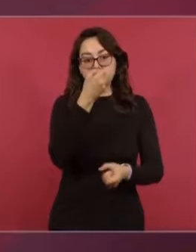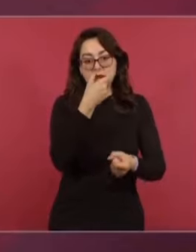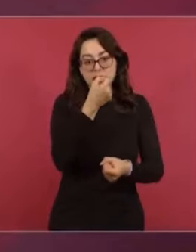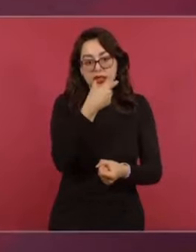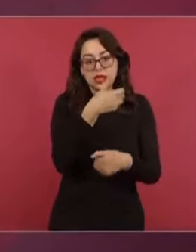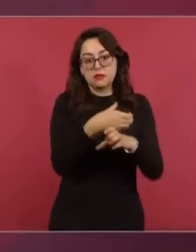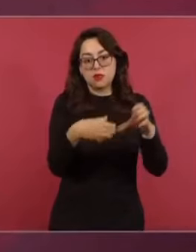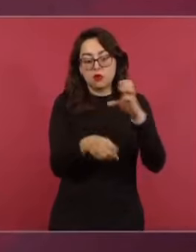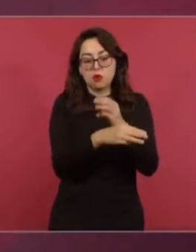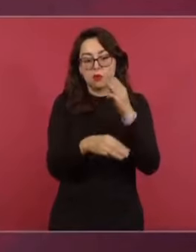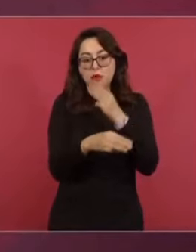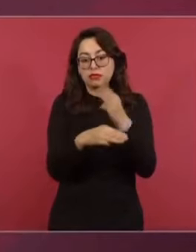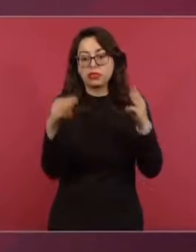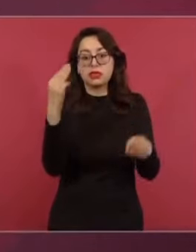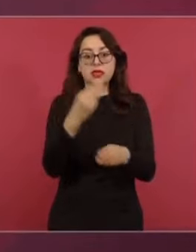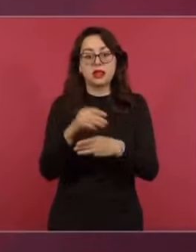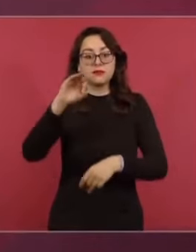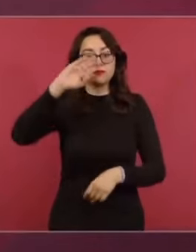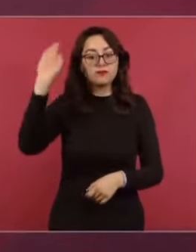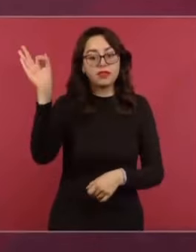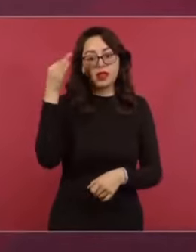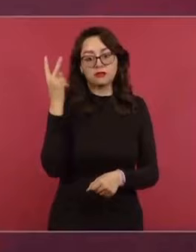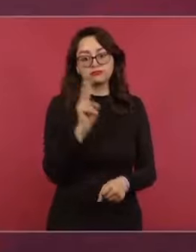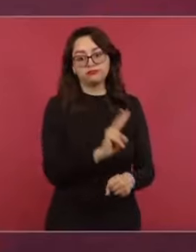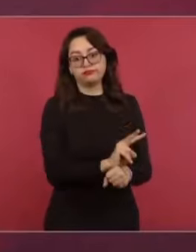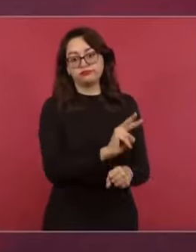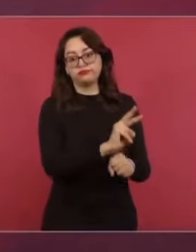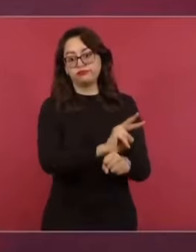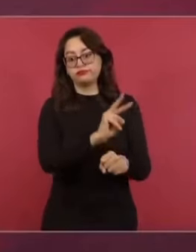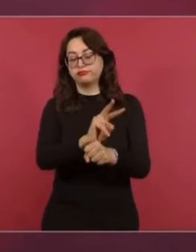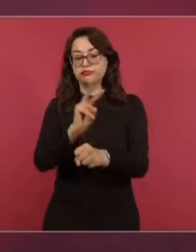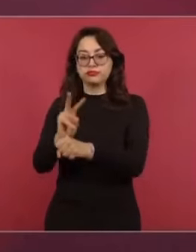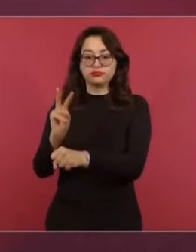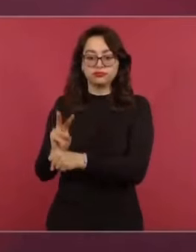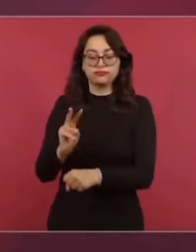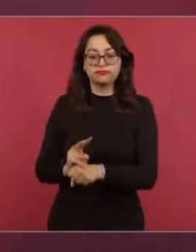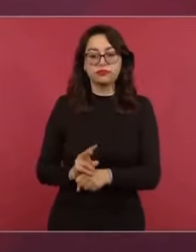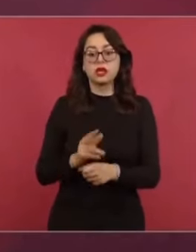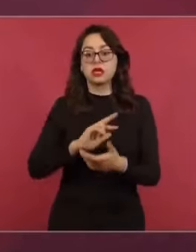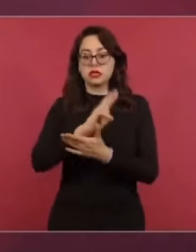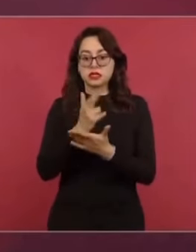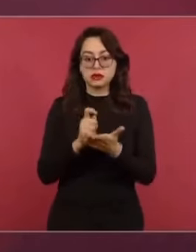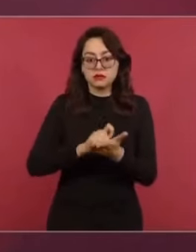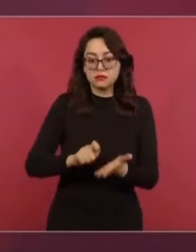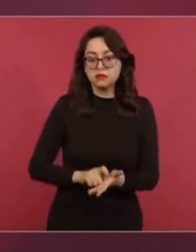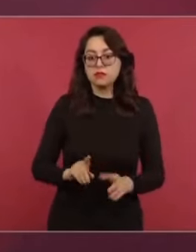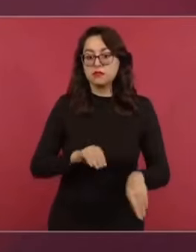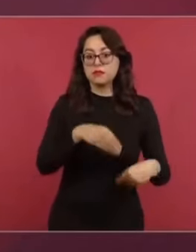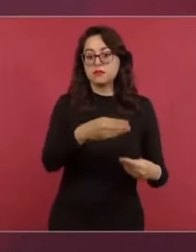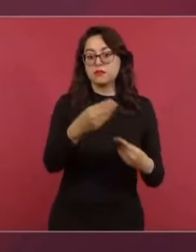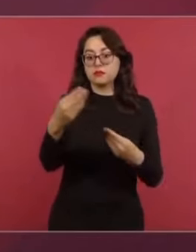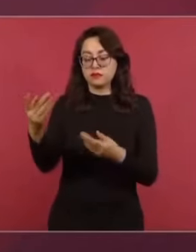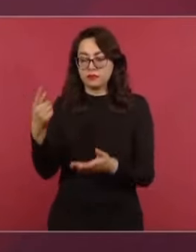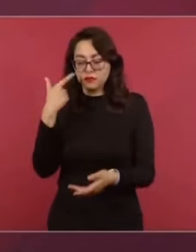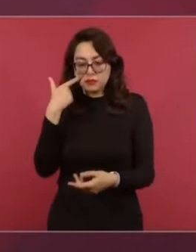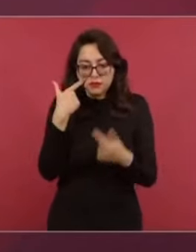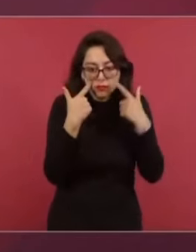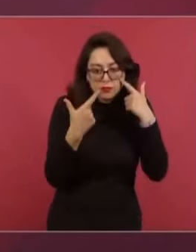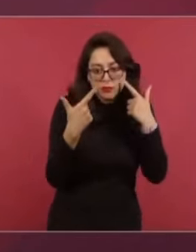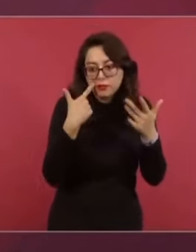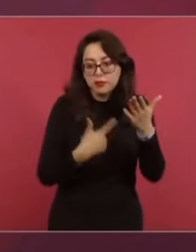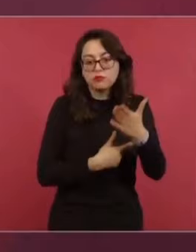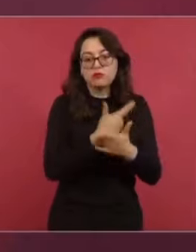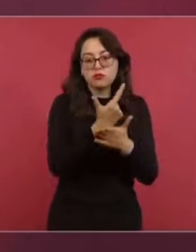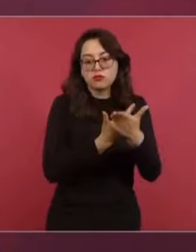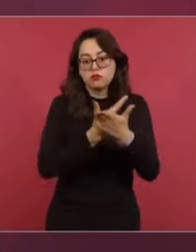verificar el surtimiento oportuno de las recetas en las farmacias para los pacientes que las necesitan y se les entregarán de manera gratuita. Ahí